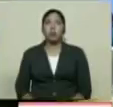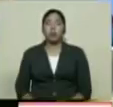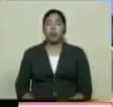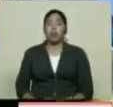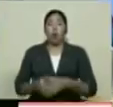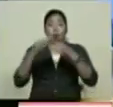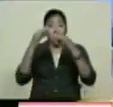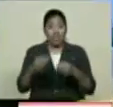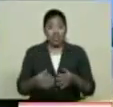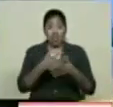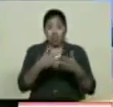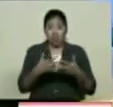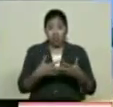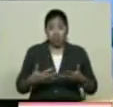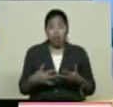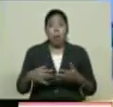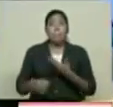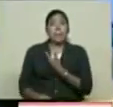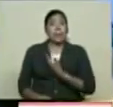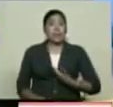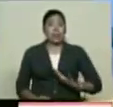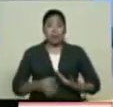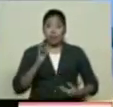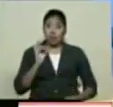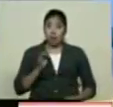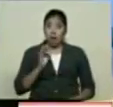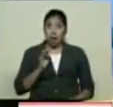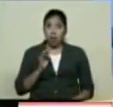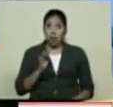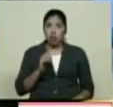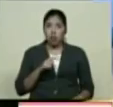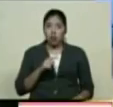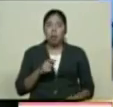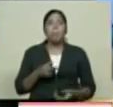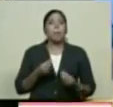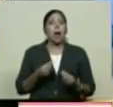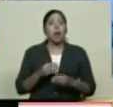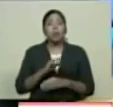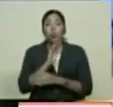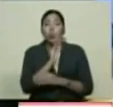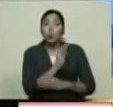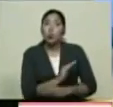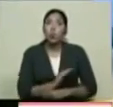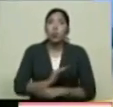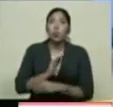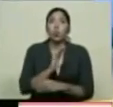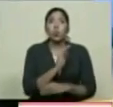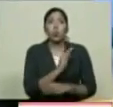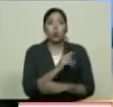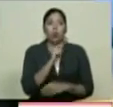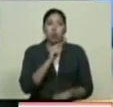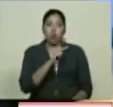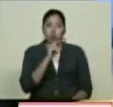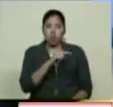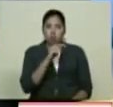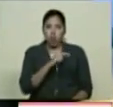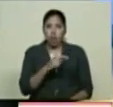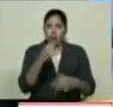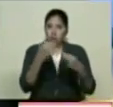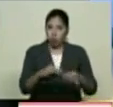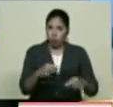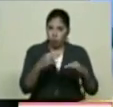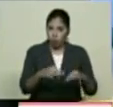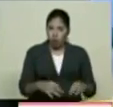Que también nos permite A nosotros Bueno El cuido De De nuestra naturaleza Promover La vuelta internacional A la solita